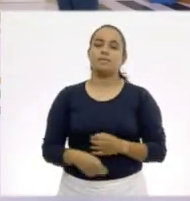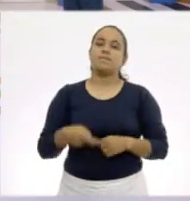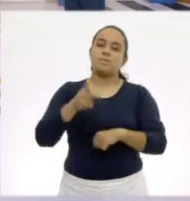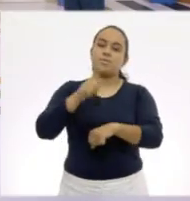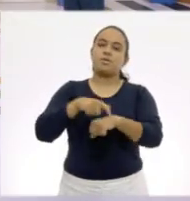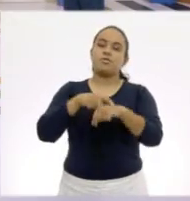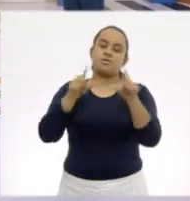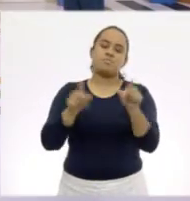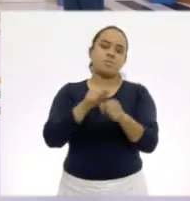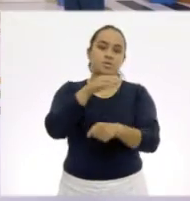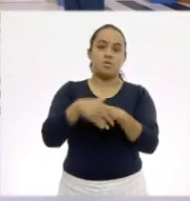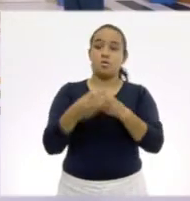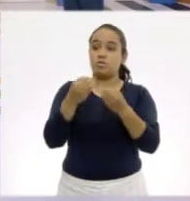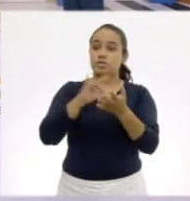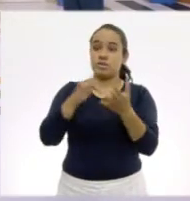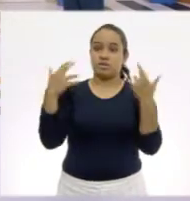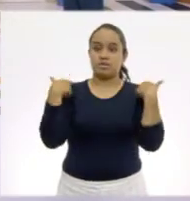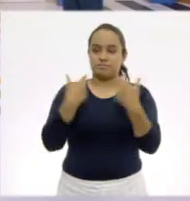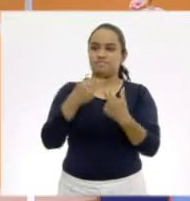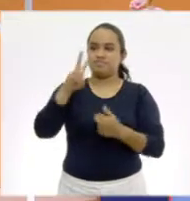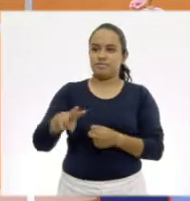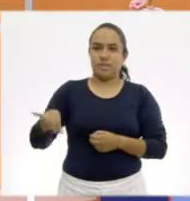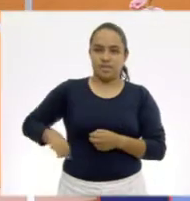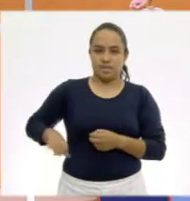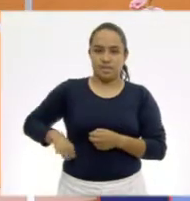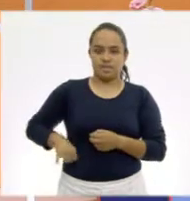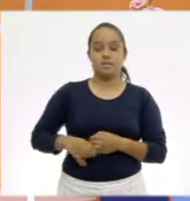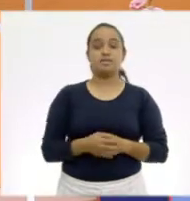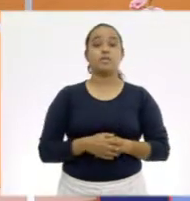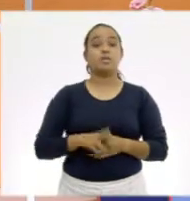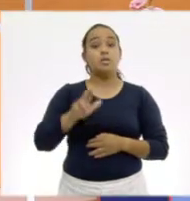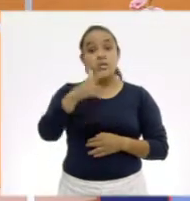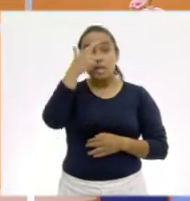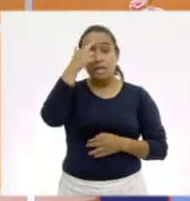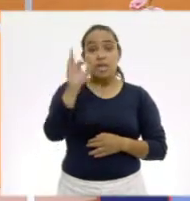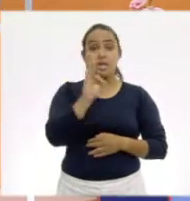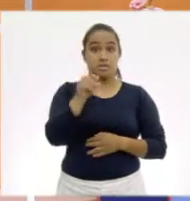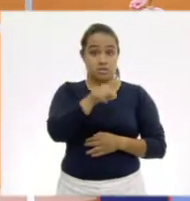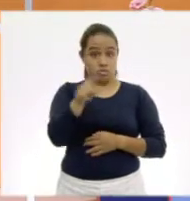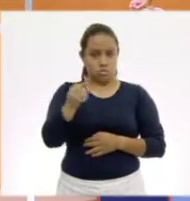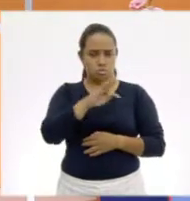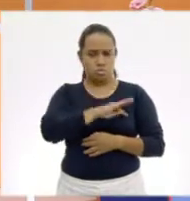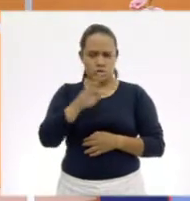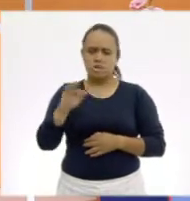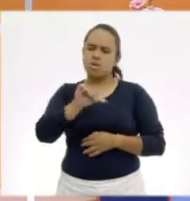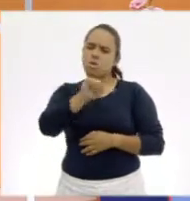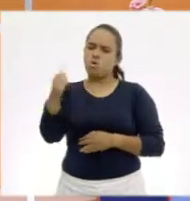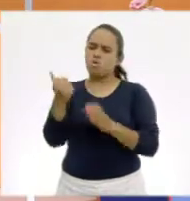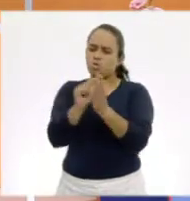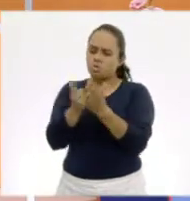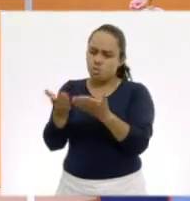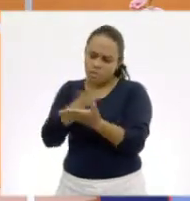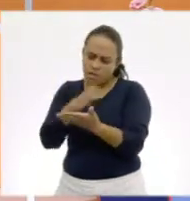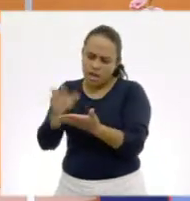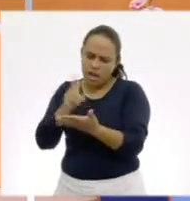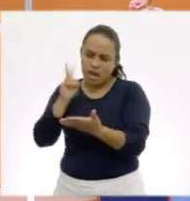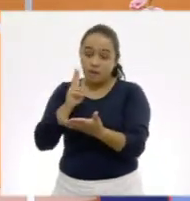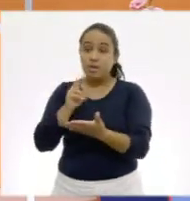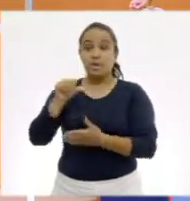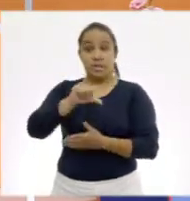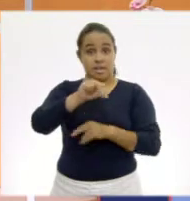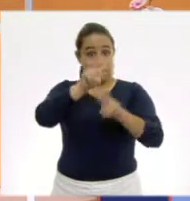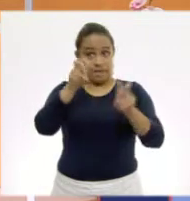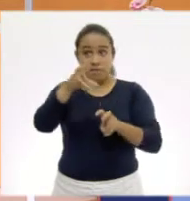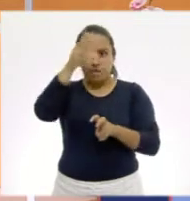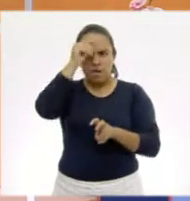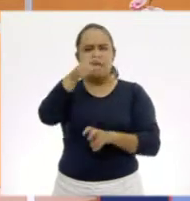terminó. Muchas gracias, maestro. Estuvo muy interesante la clase. Y, bueno, te recuerdo que si te es posible, consulta otros libros y comenta el tema de hoy